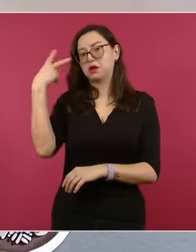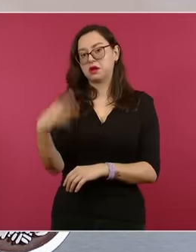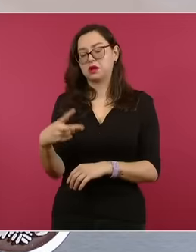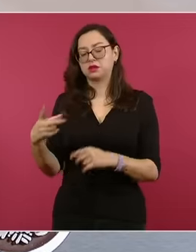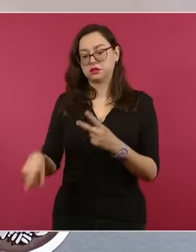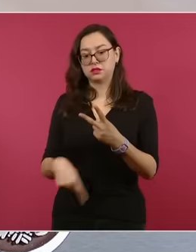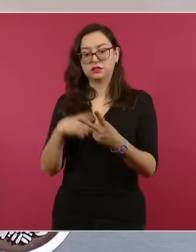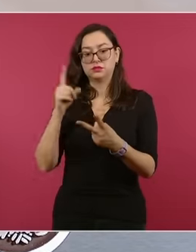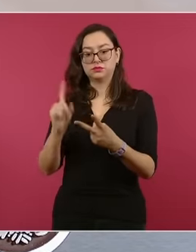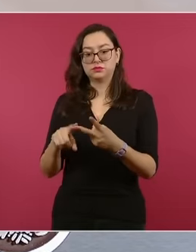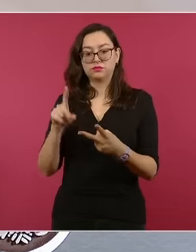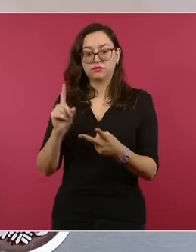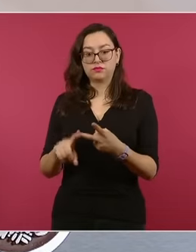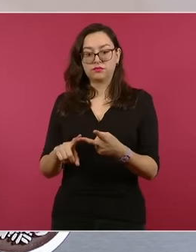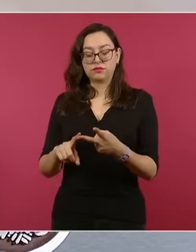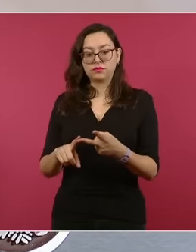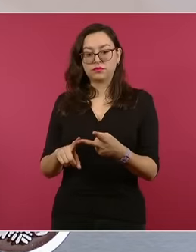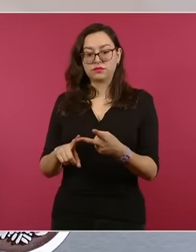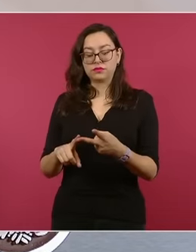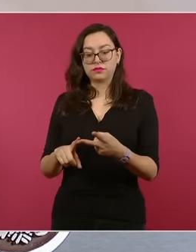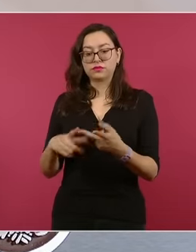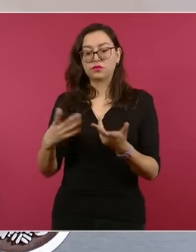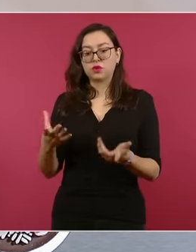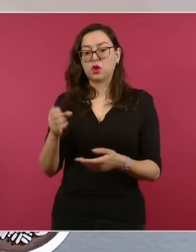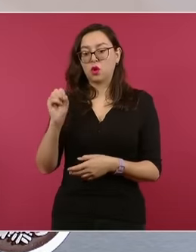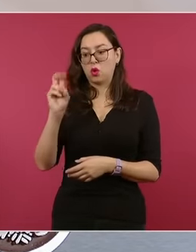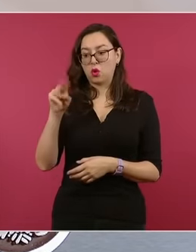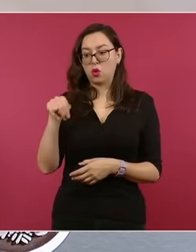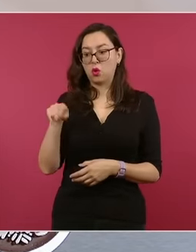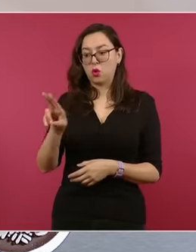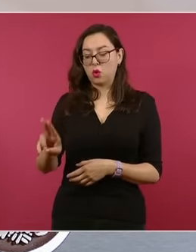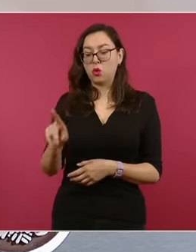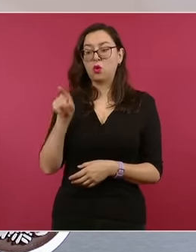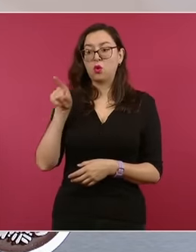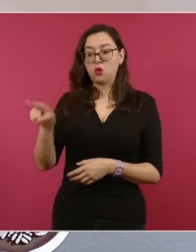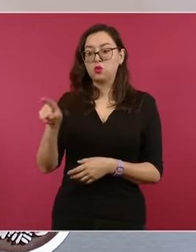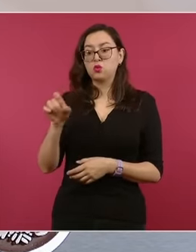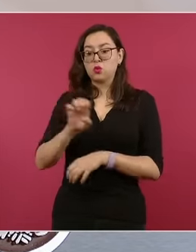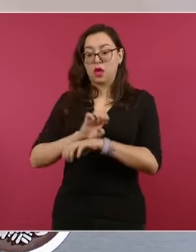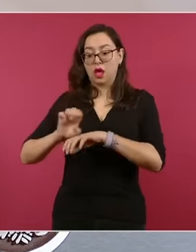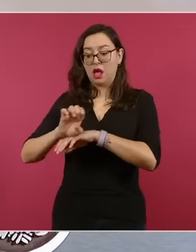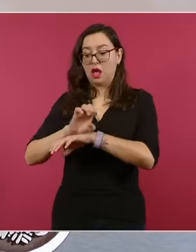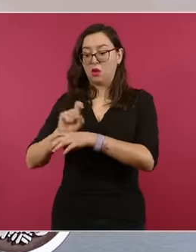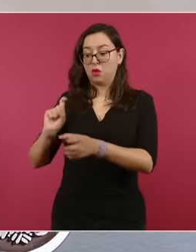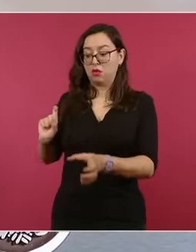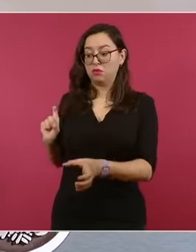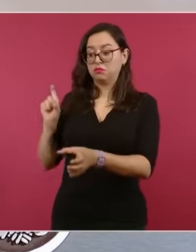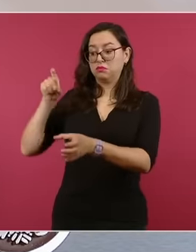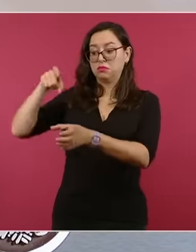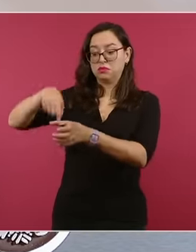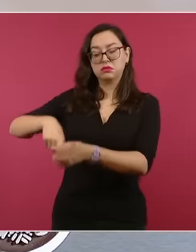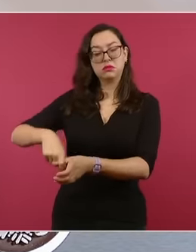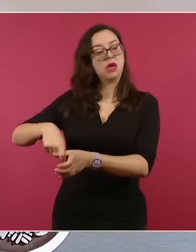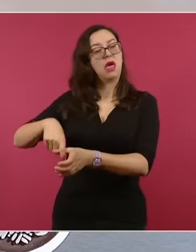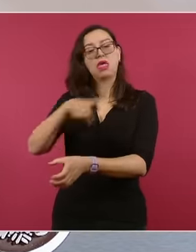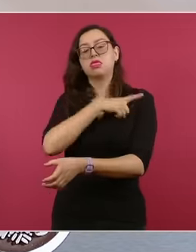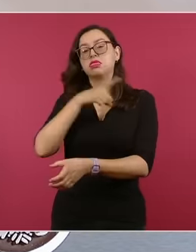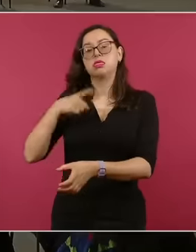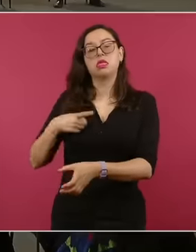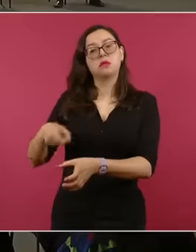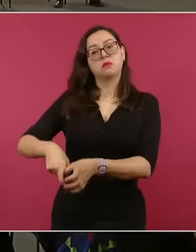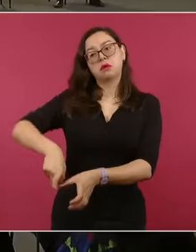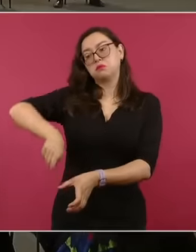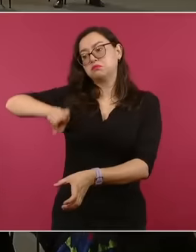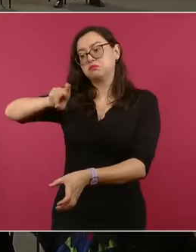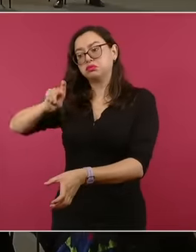Ecuador como integrante de la Organización de las Naciones Unidas, en tanto no se emita una disculpa pública reconociendo las